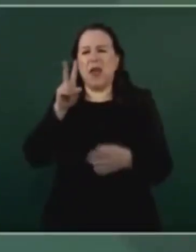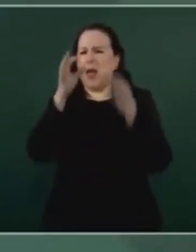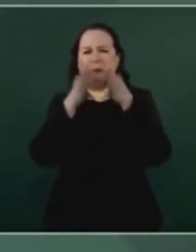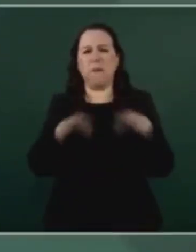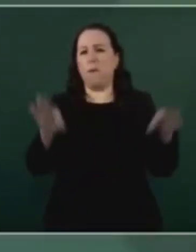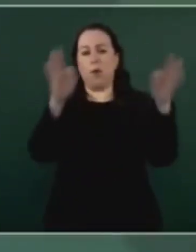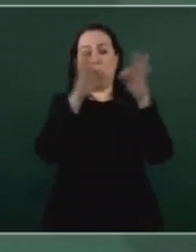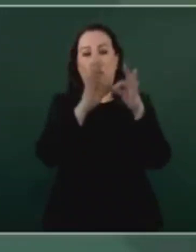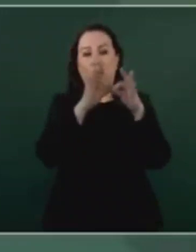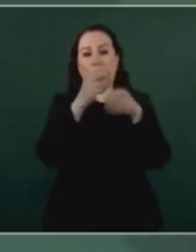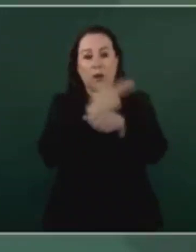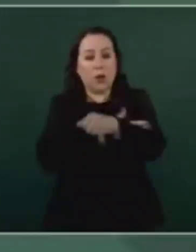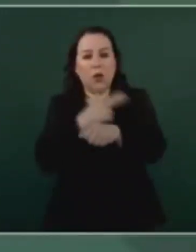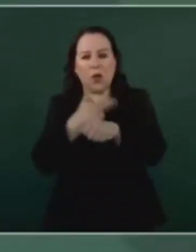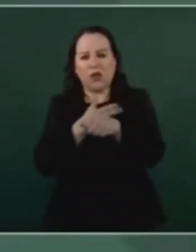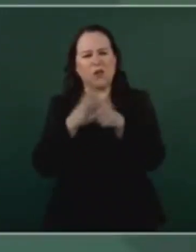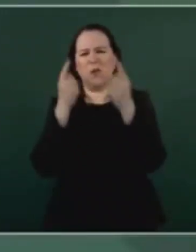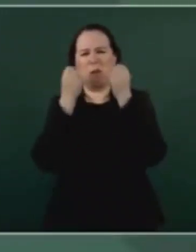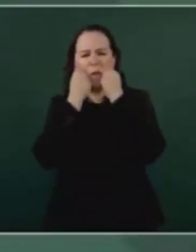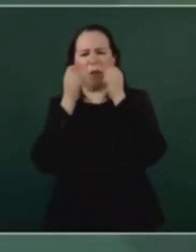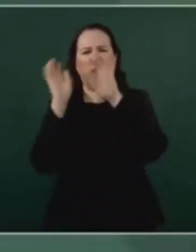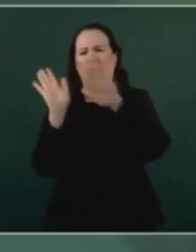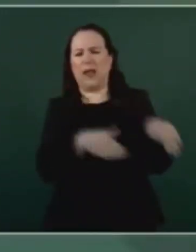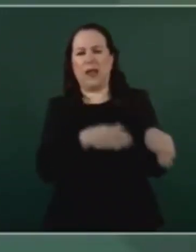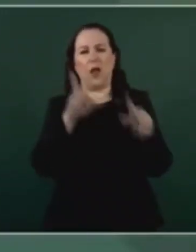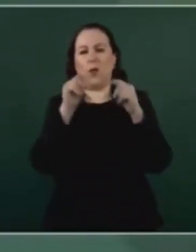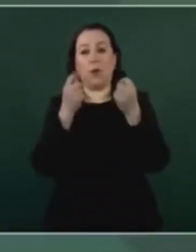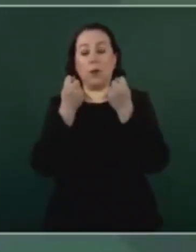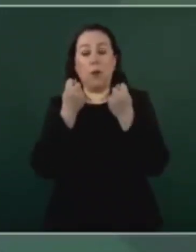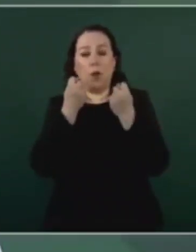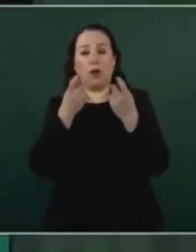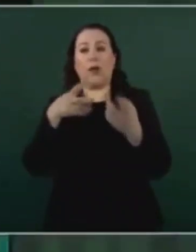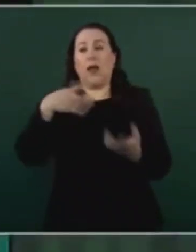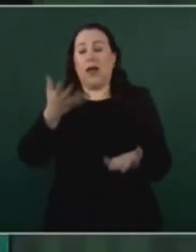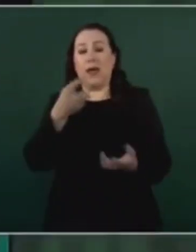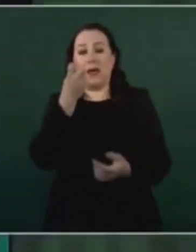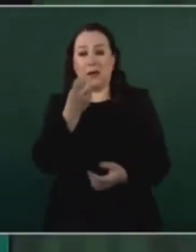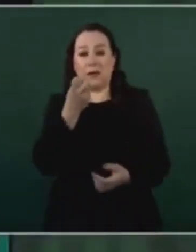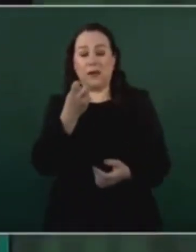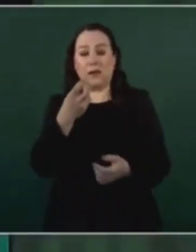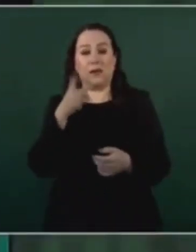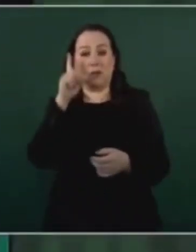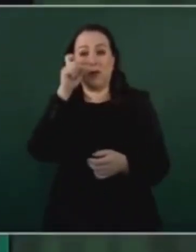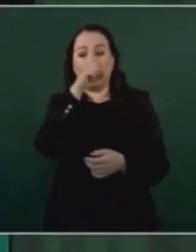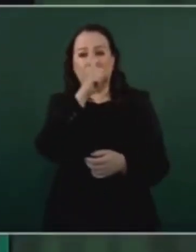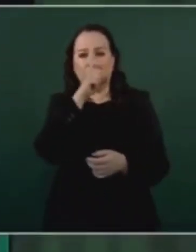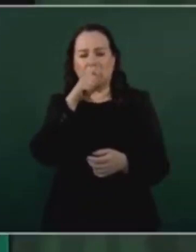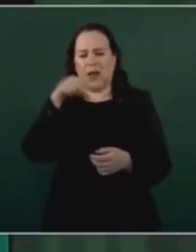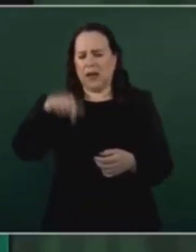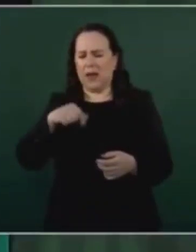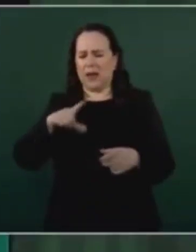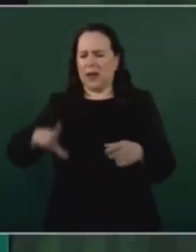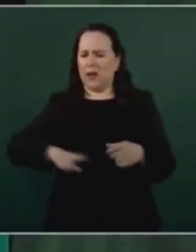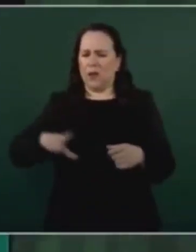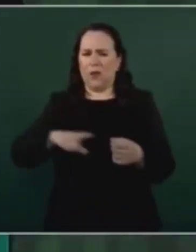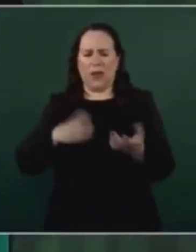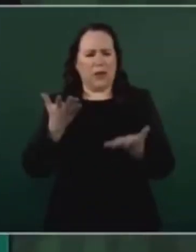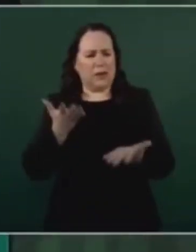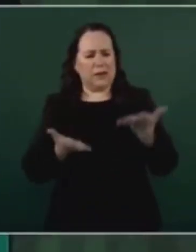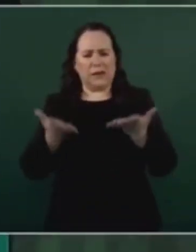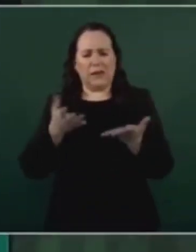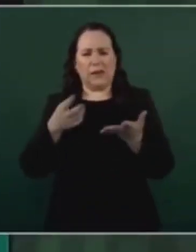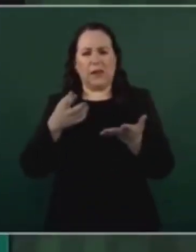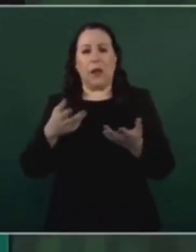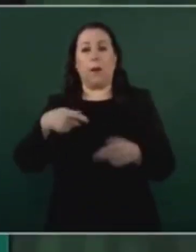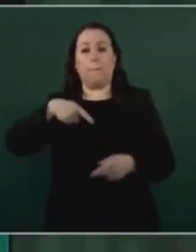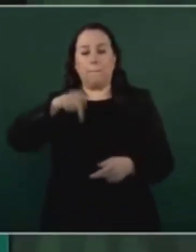de que alguien sea honesto o no lo sea en el ejercicio del gobierno. Y es que cuando se da un viraje,